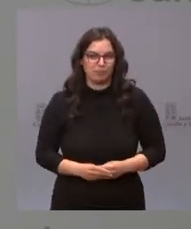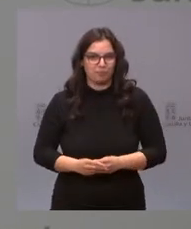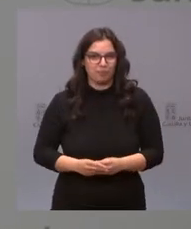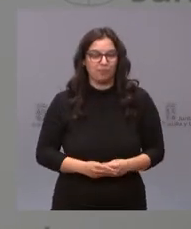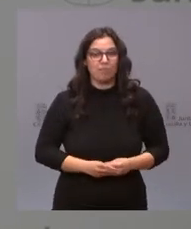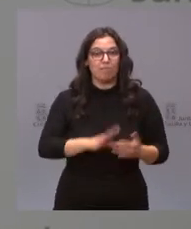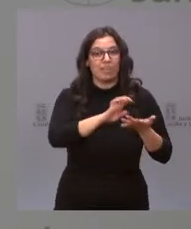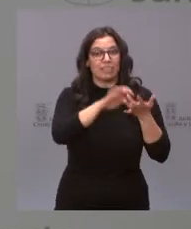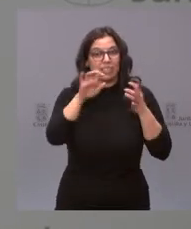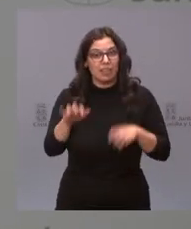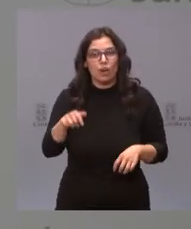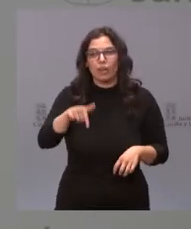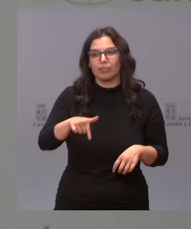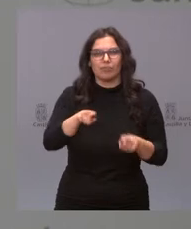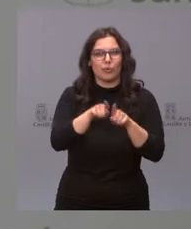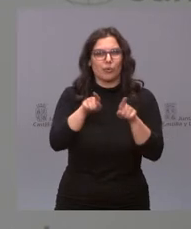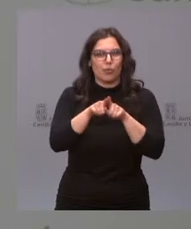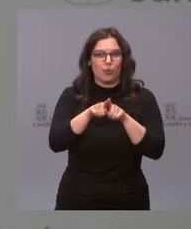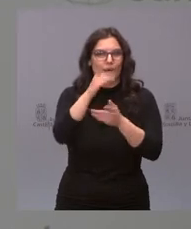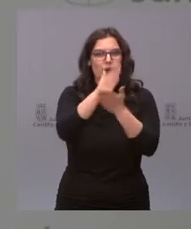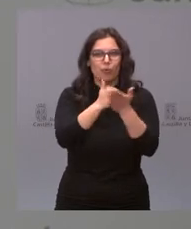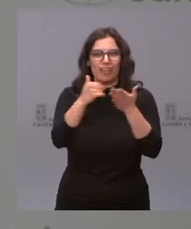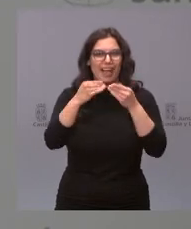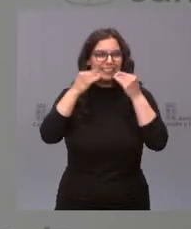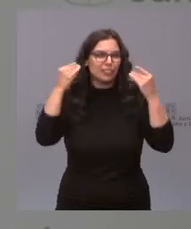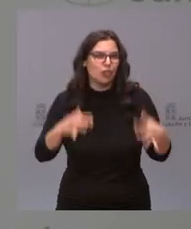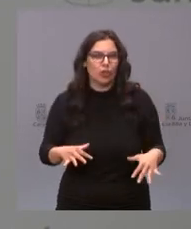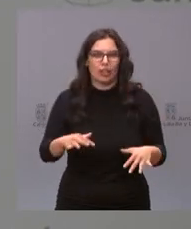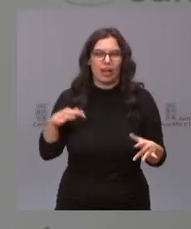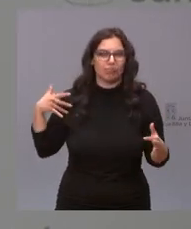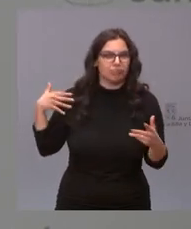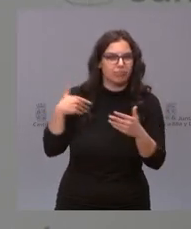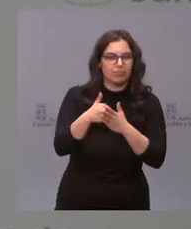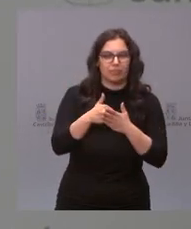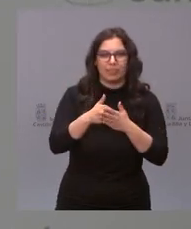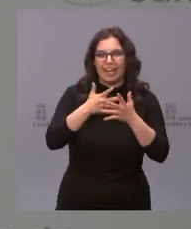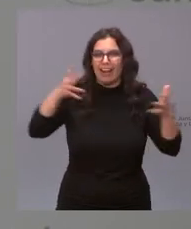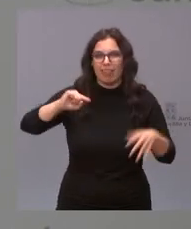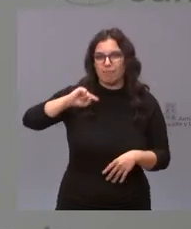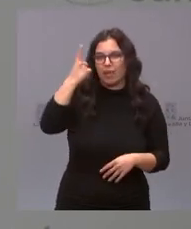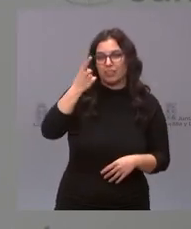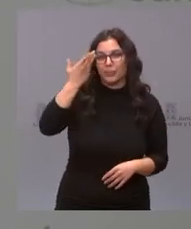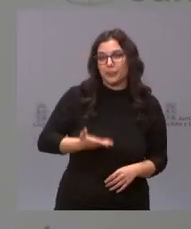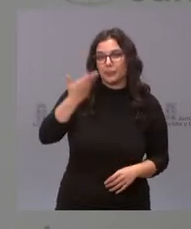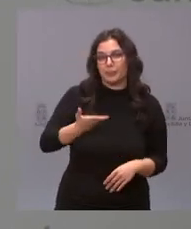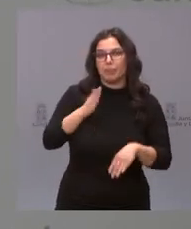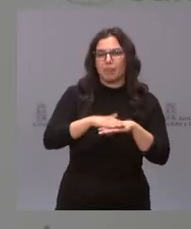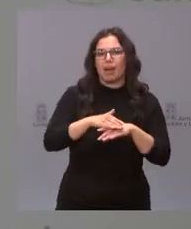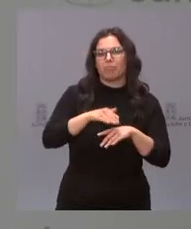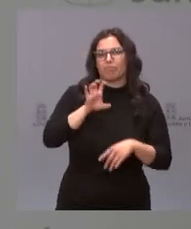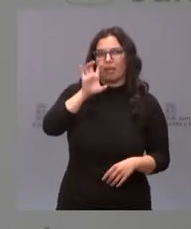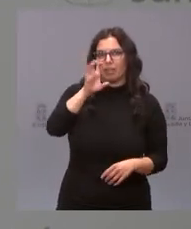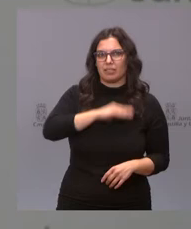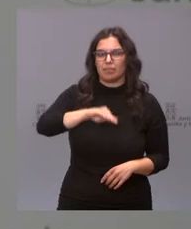y León es una comunidad histórica, es la más extensa de España y es un pilar fundamental de nuestro país. Y podemos decir con orgullo